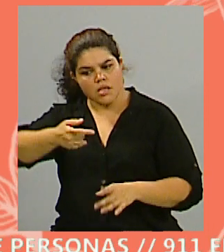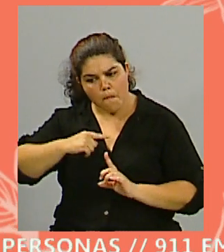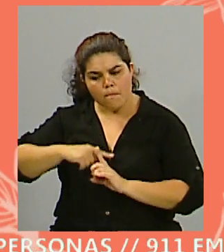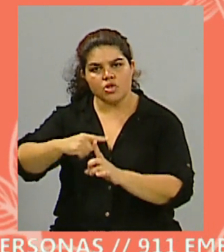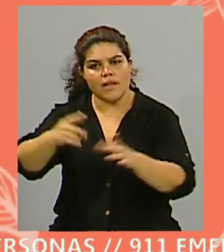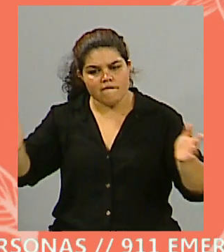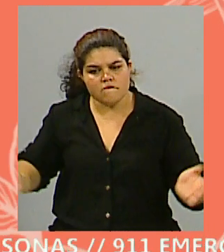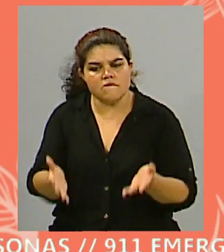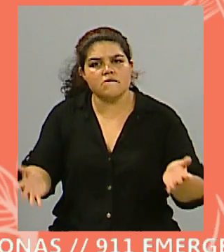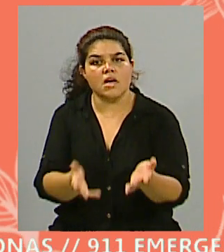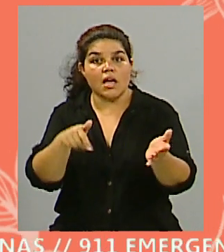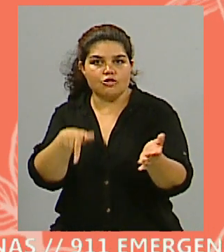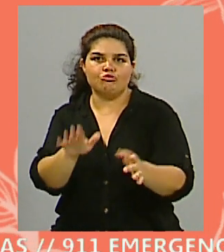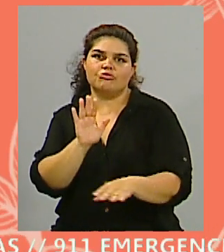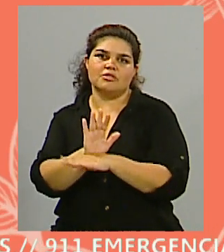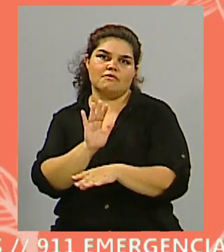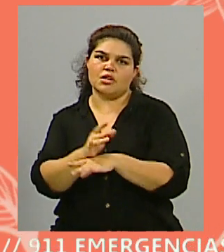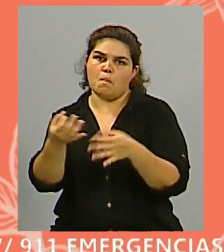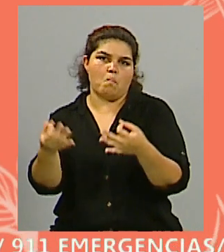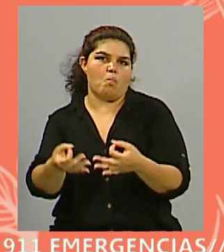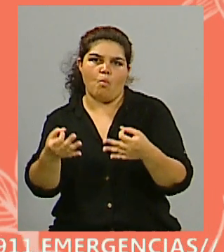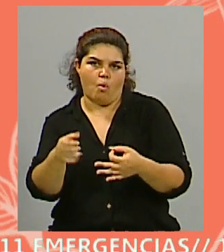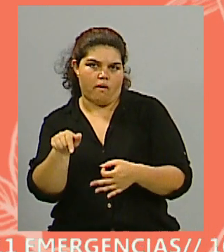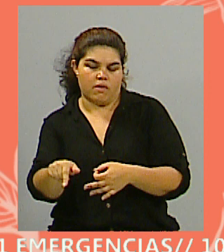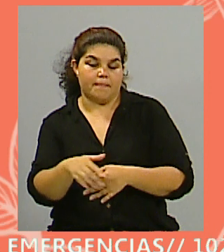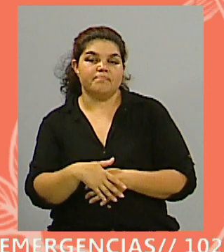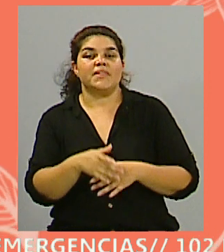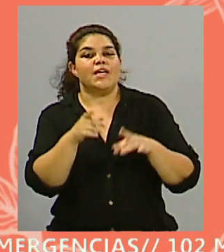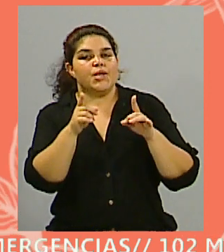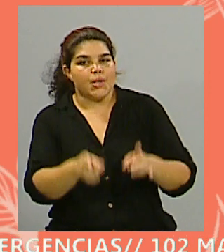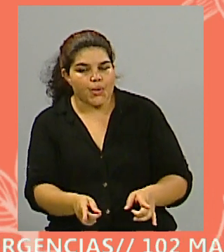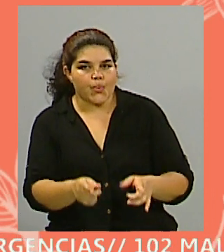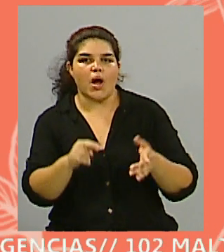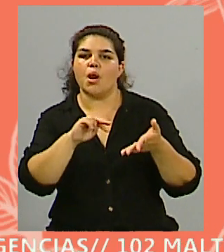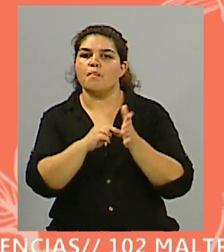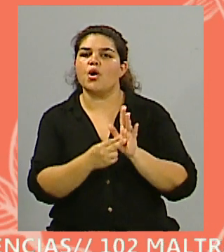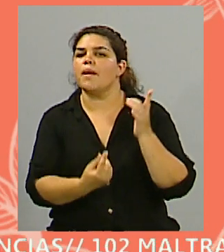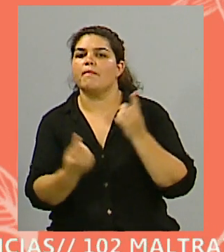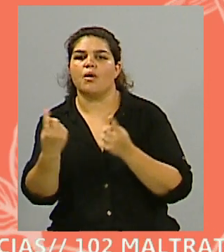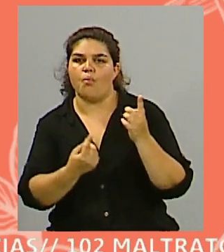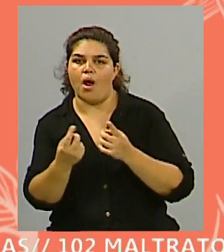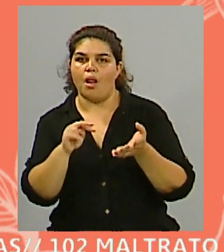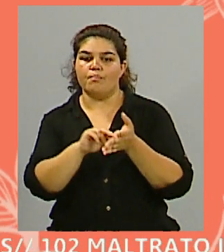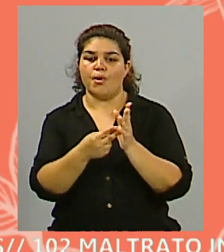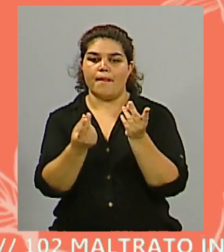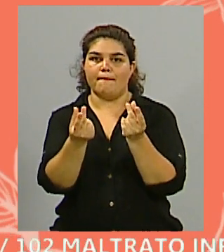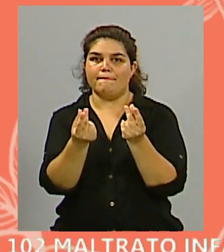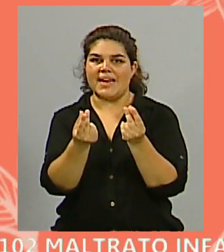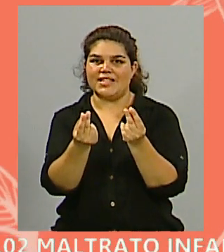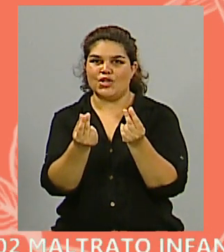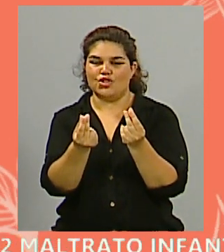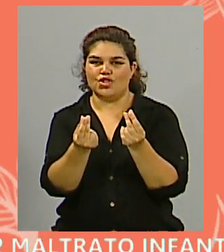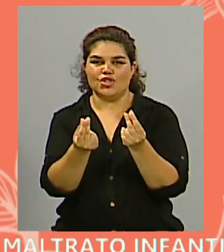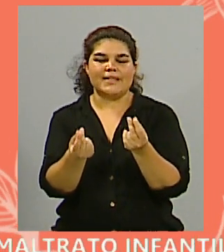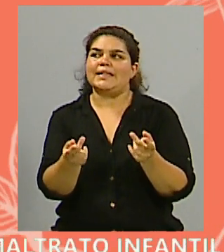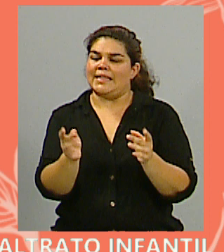eso está bueno, sin embargo, hoy hay un gran problema de precios, que básicamente es muy